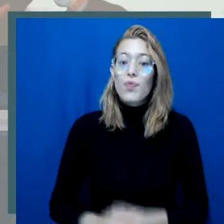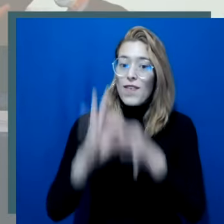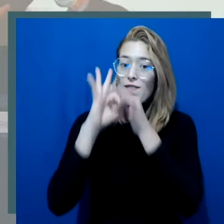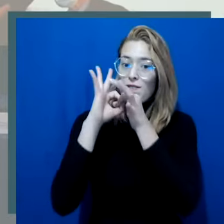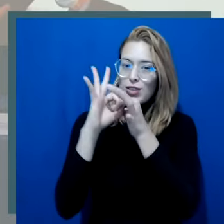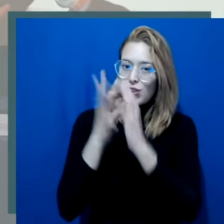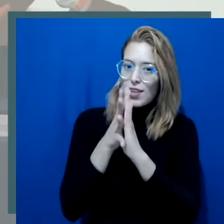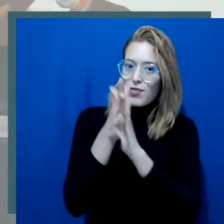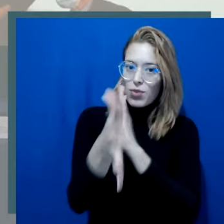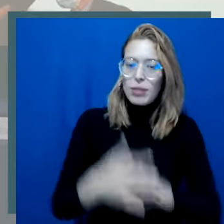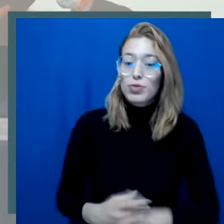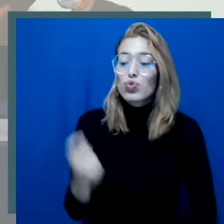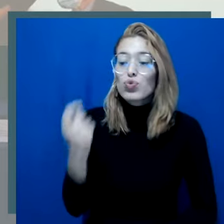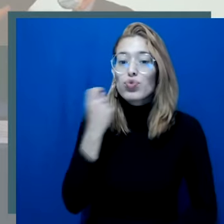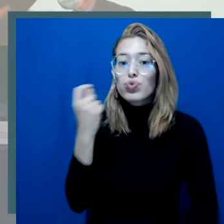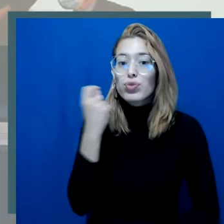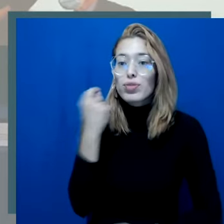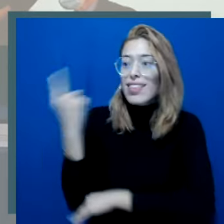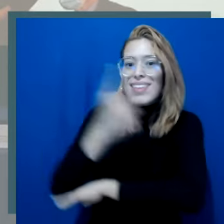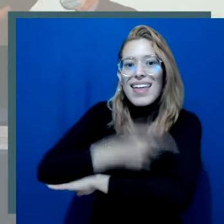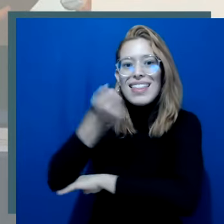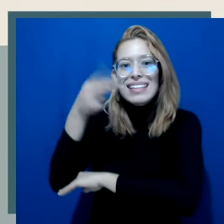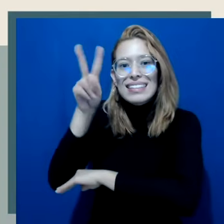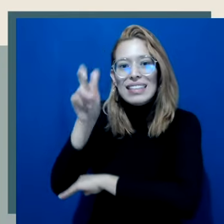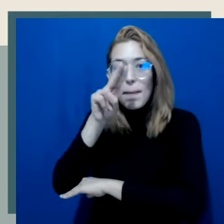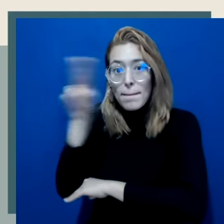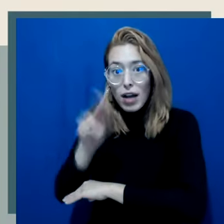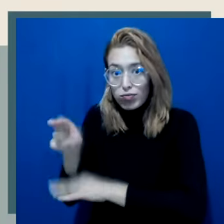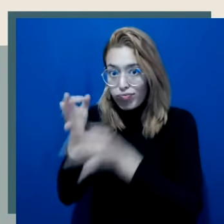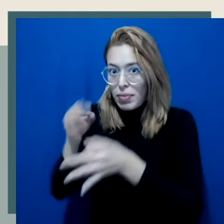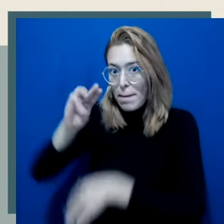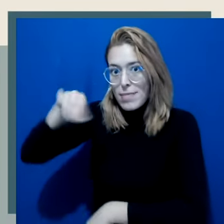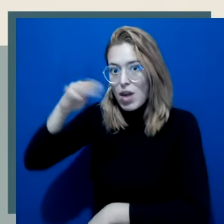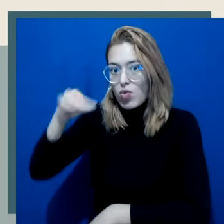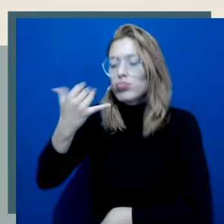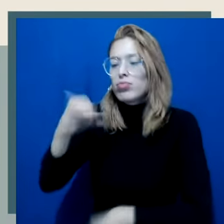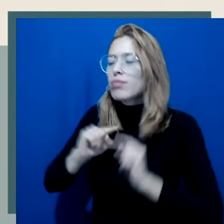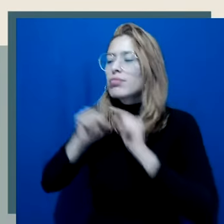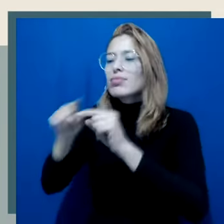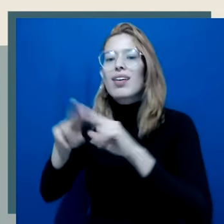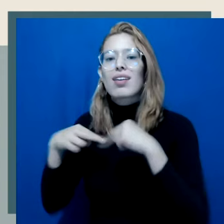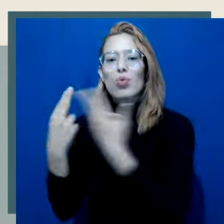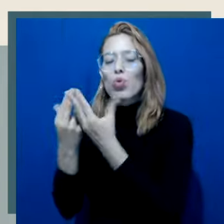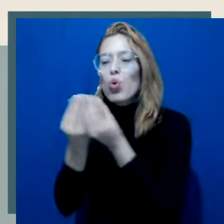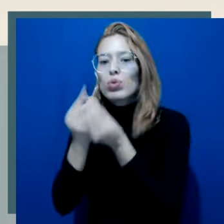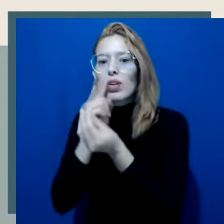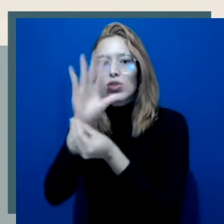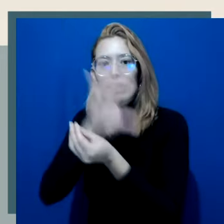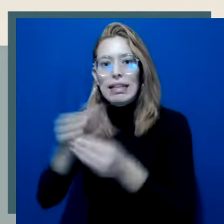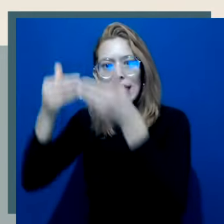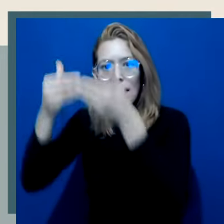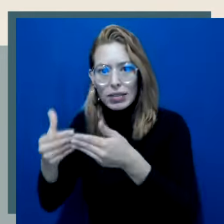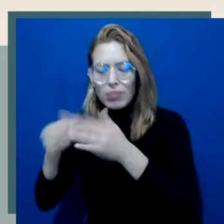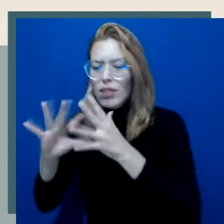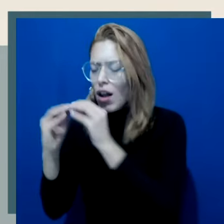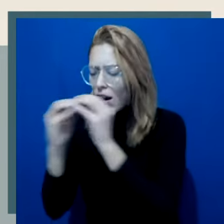En FENASCOL te informamos. El pasado miércoles 17 de marzo, en la reunión del Consejo